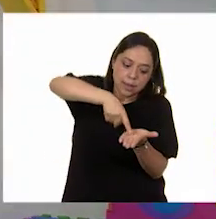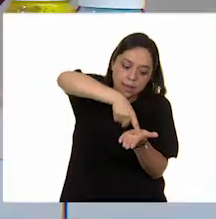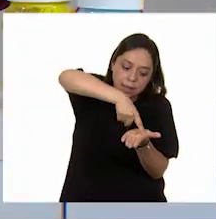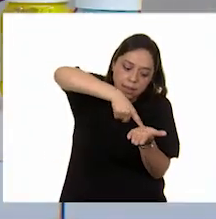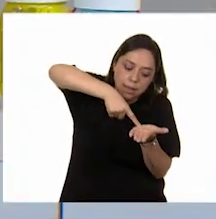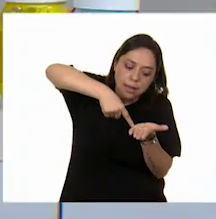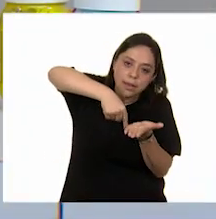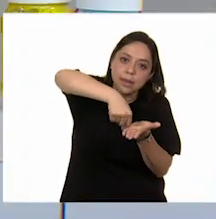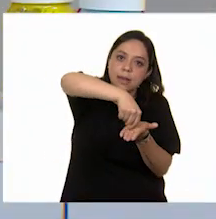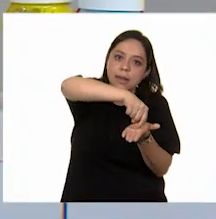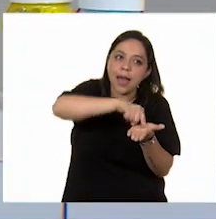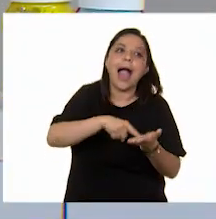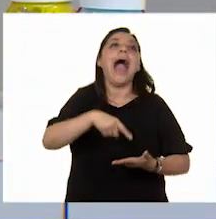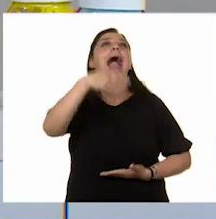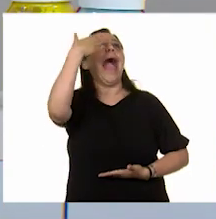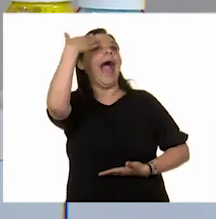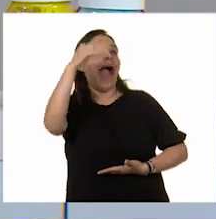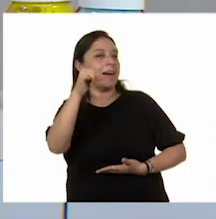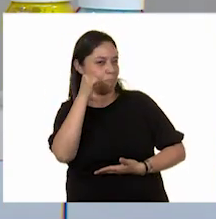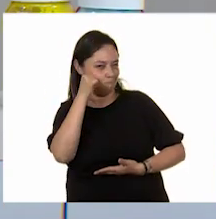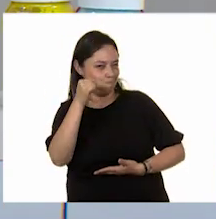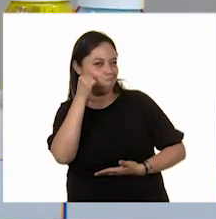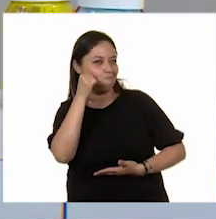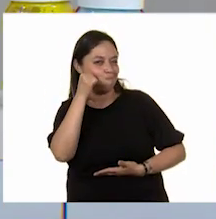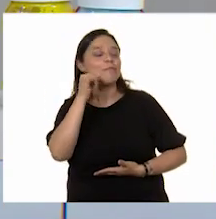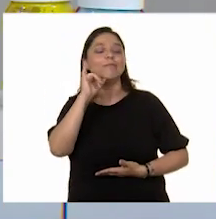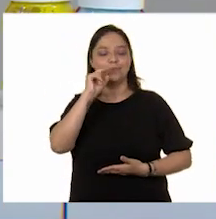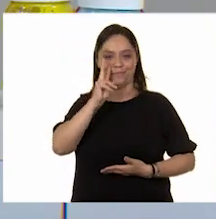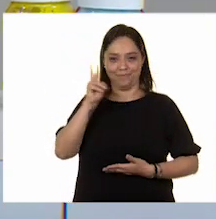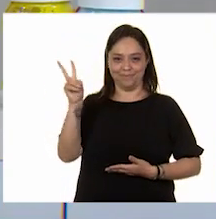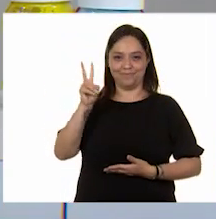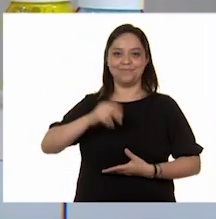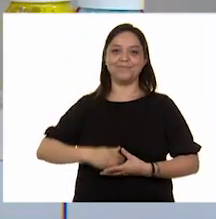a ser las llantas. Así es, Panchito.